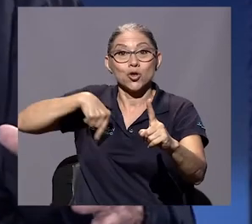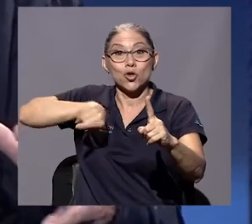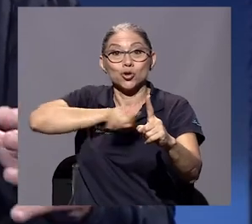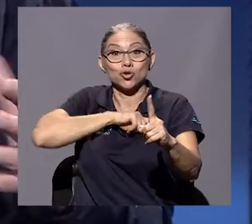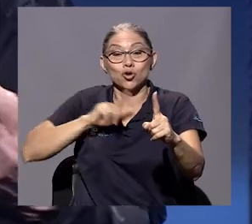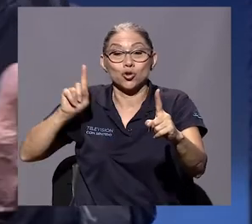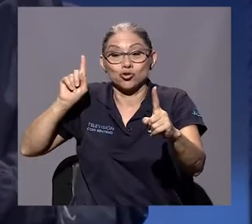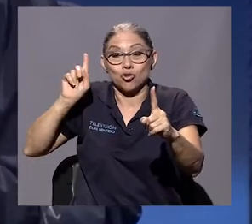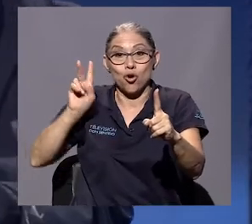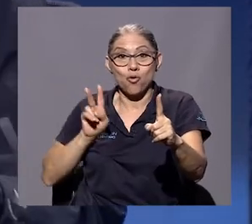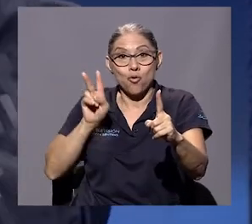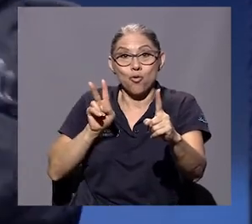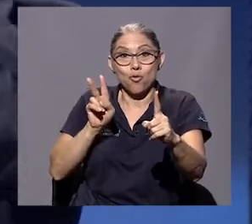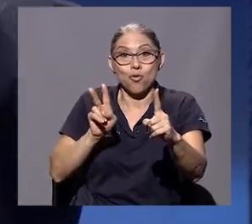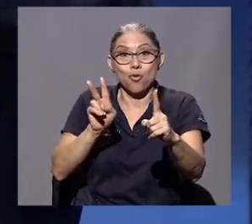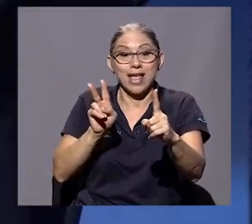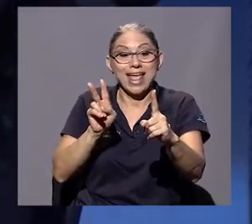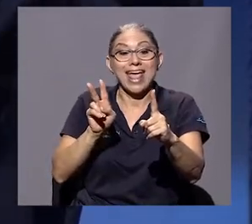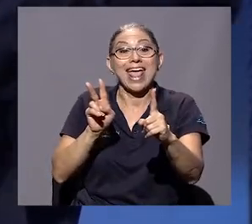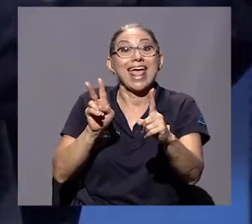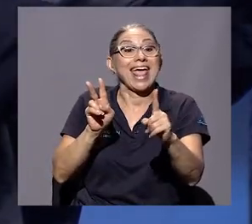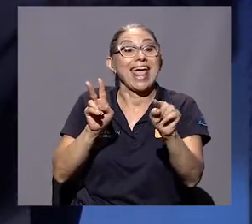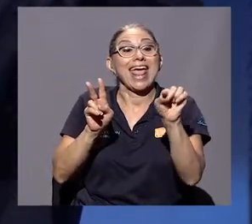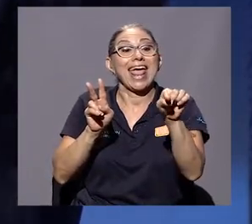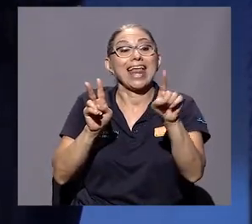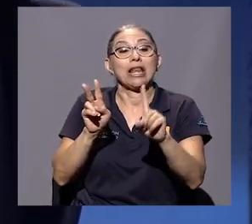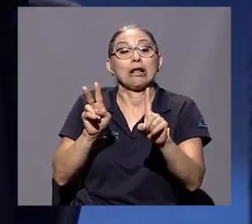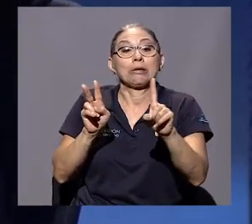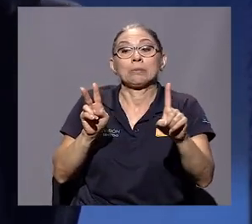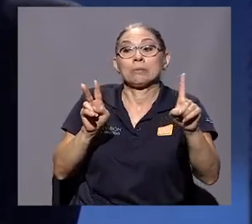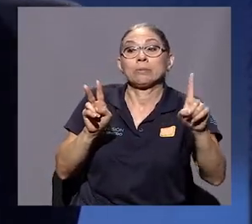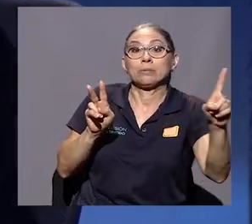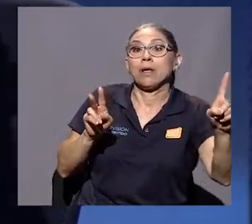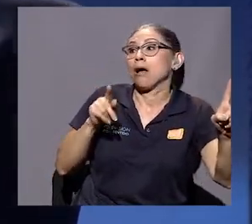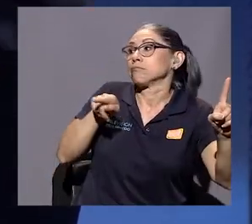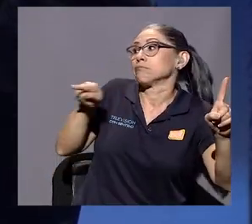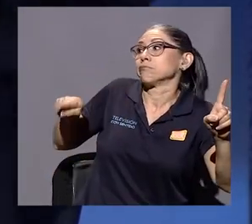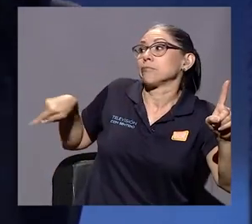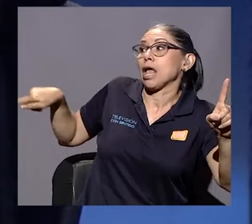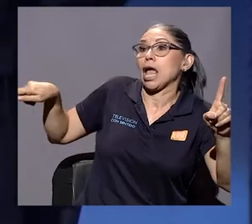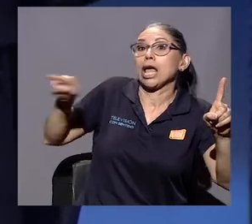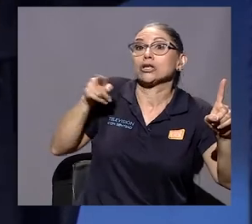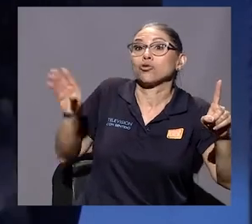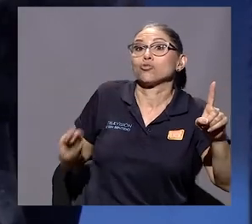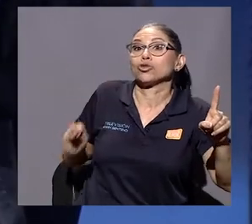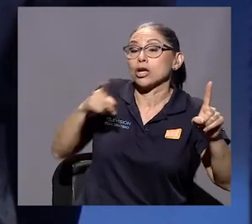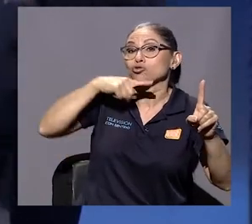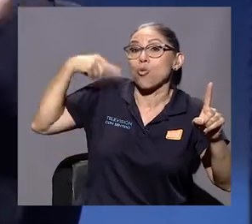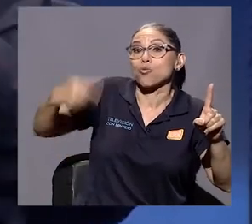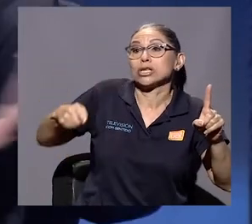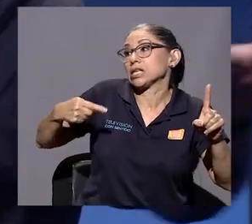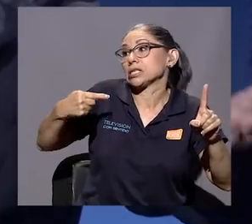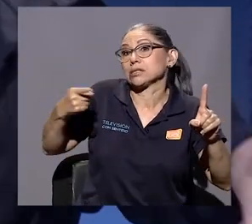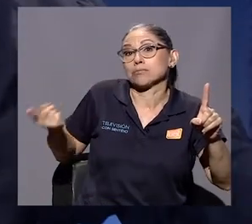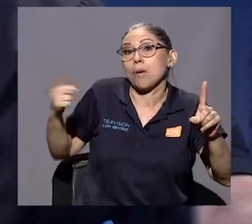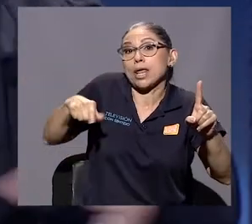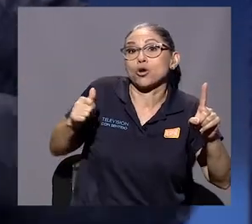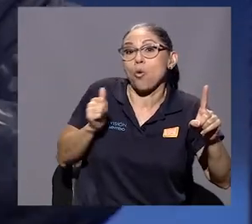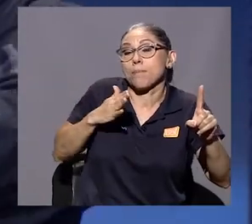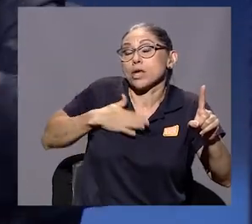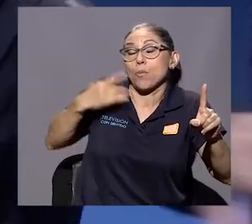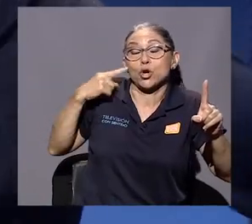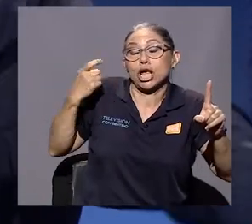él tomó distancia, entonces dijo, estos muchachos comunistas que me los traje, porque estaban, pero, ¿verdad?